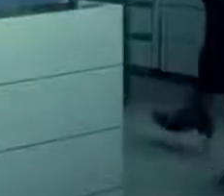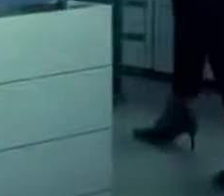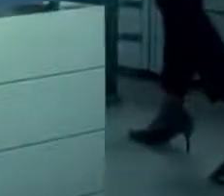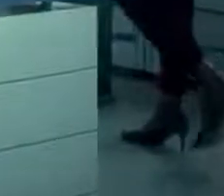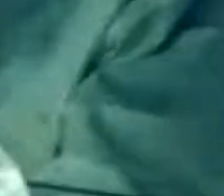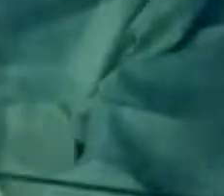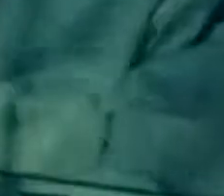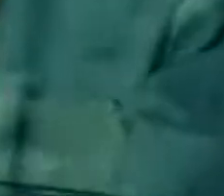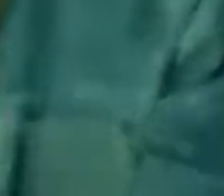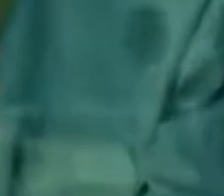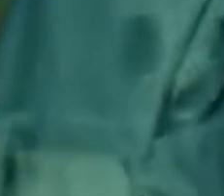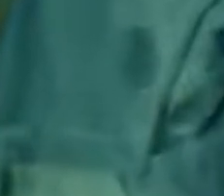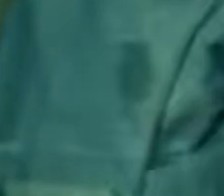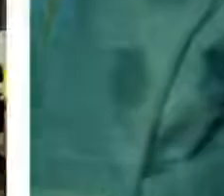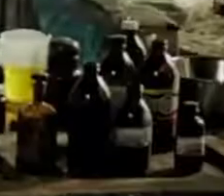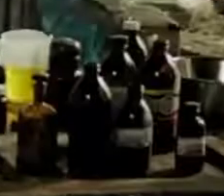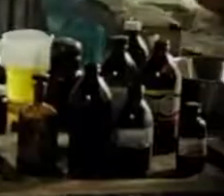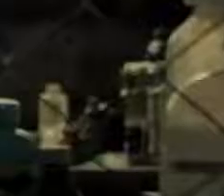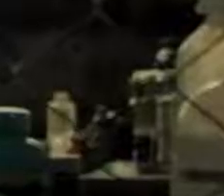Cocinero.